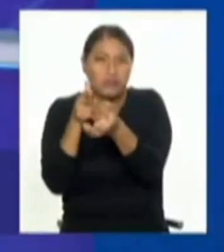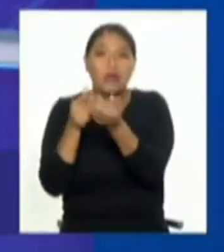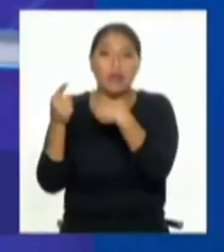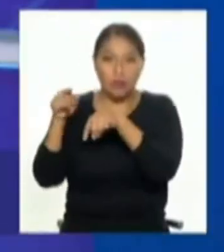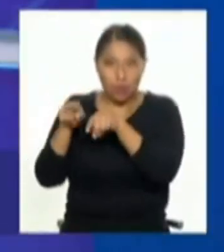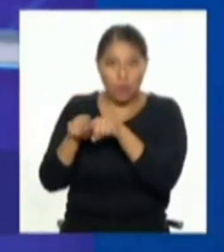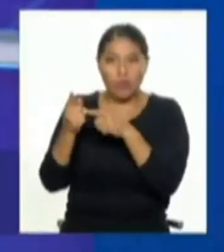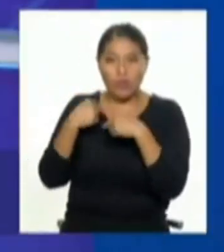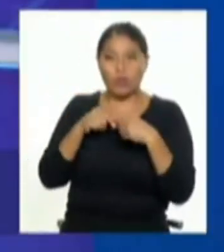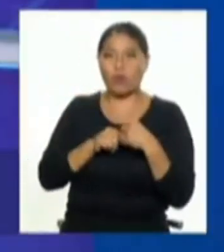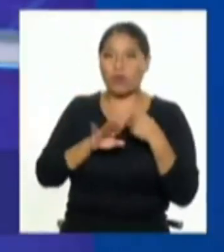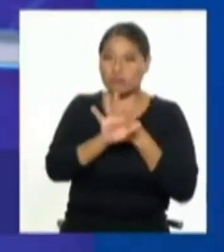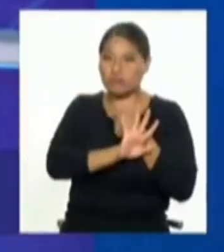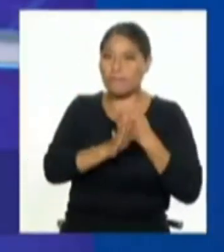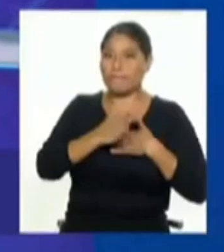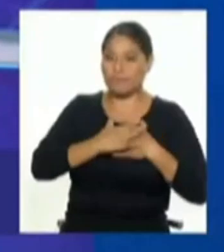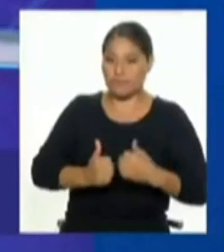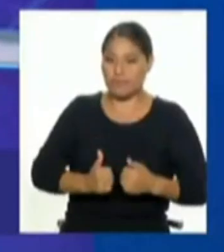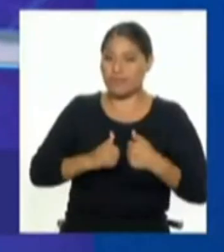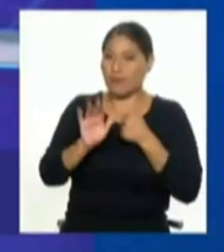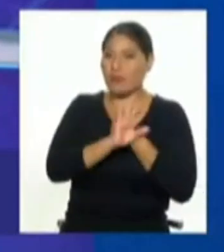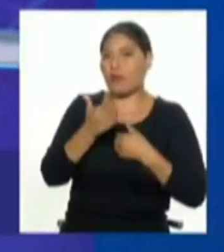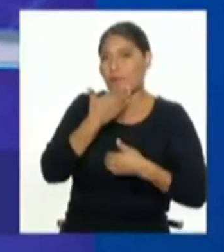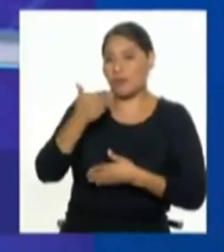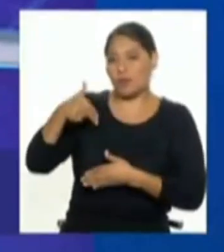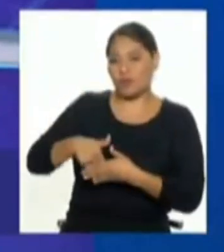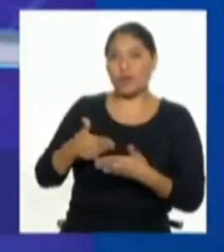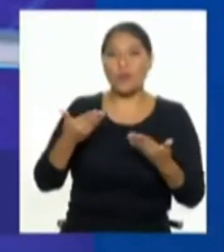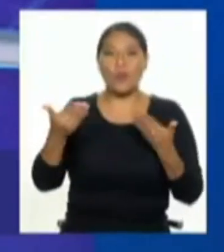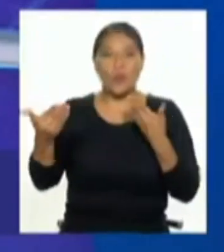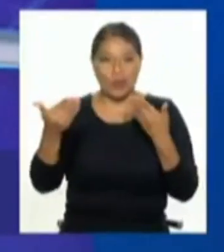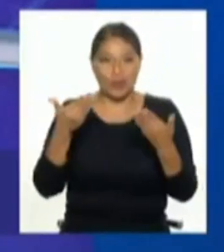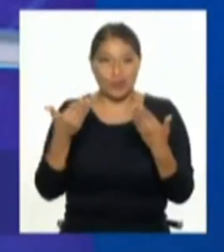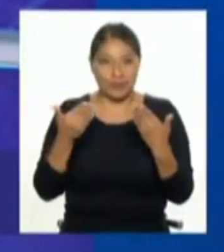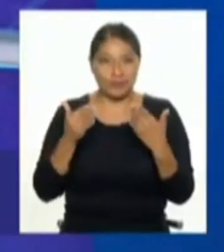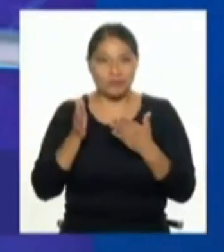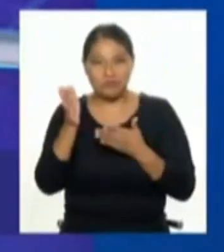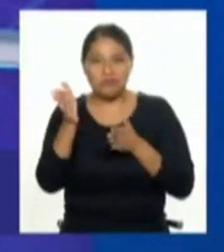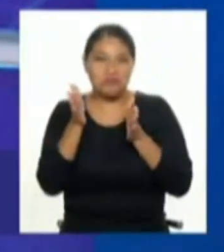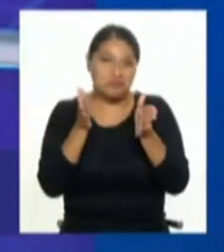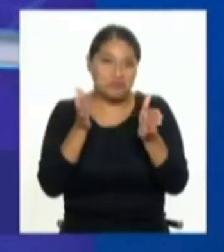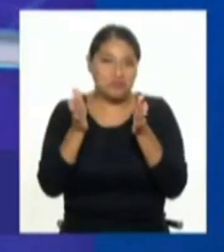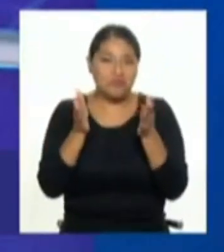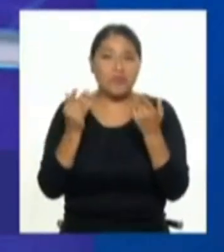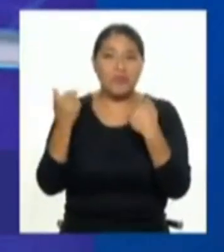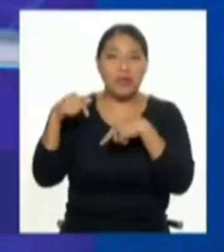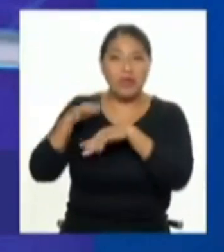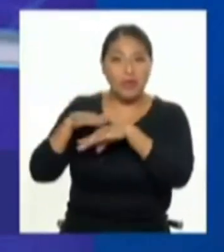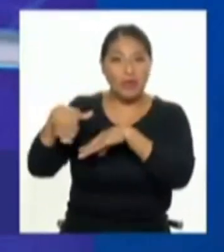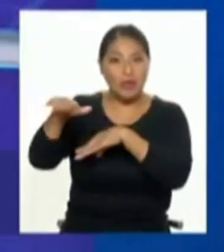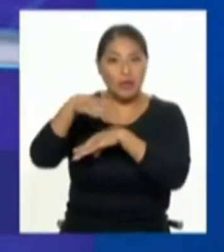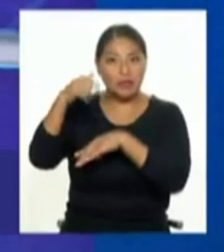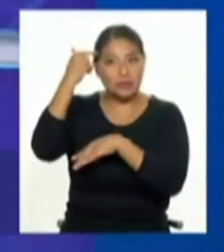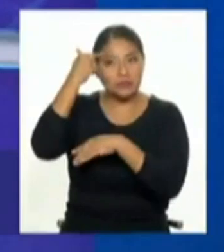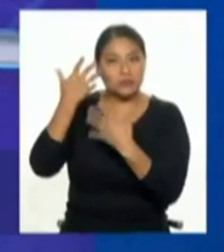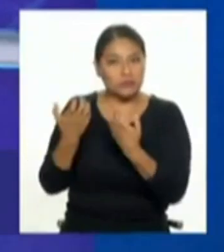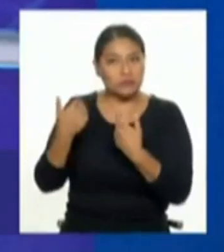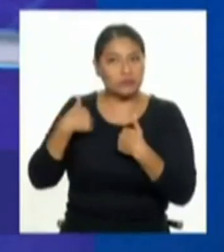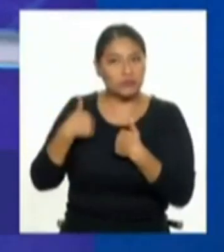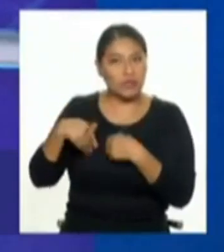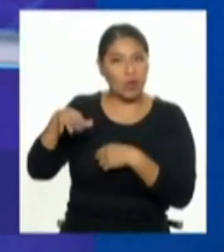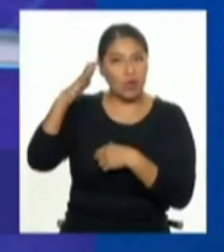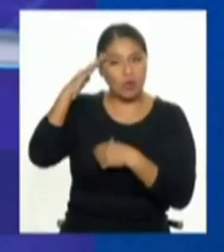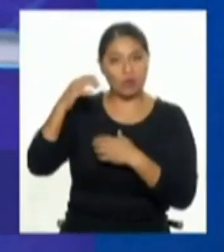arma también desde la seguridad, el tema de la capacitación es bien importante, tú recordarás que en algún momento se ha discutido si los serenos deben tener arma, por ejemplo,